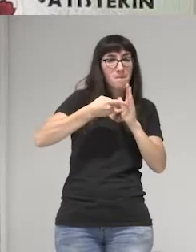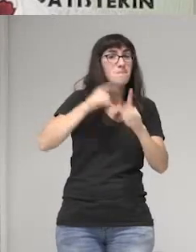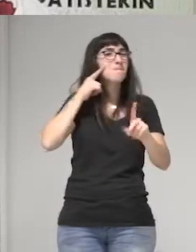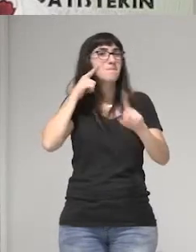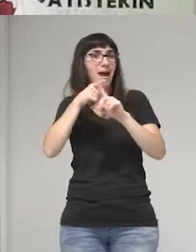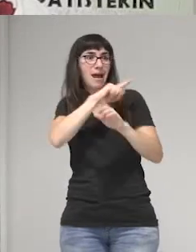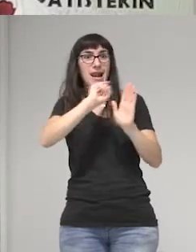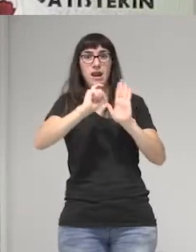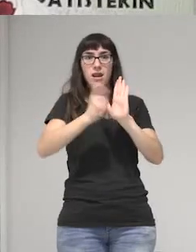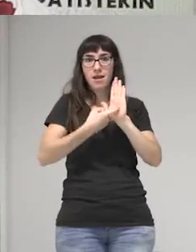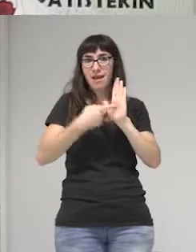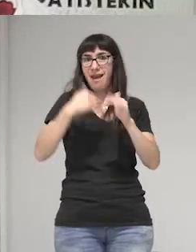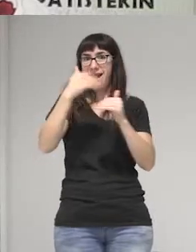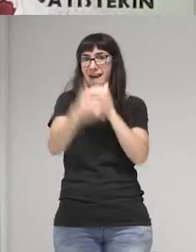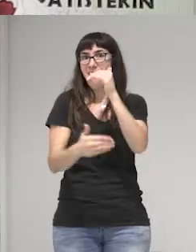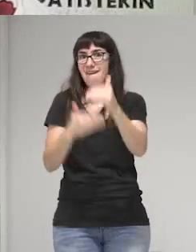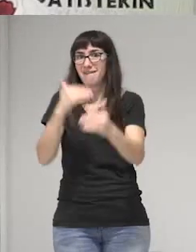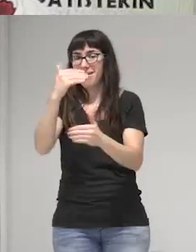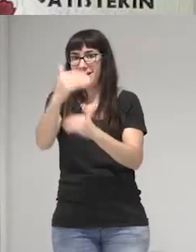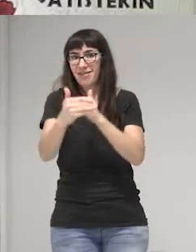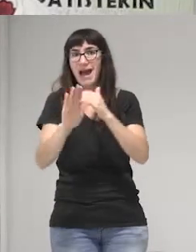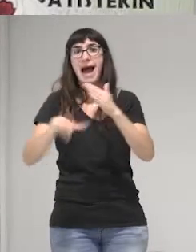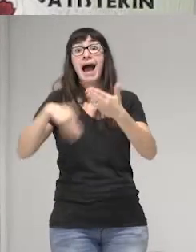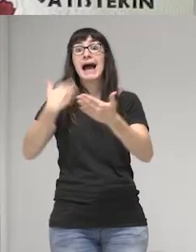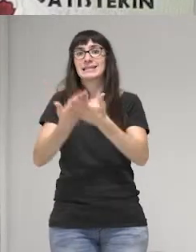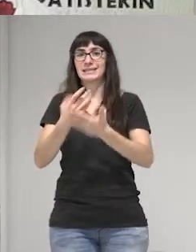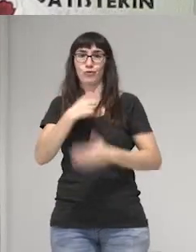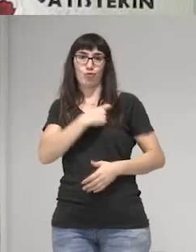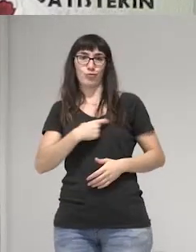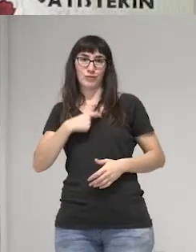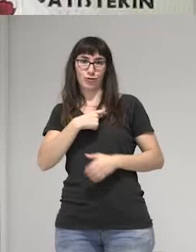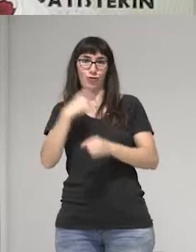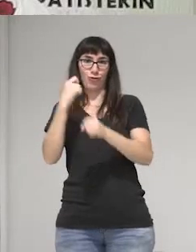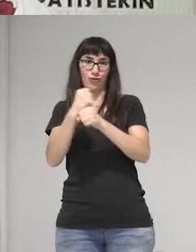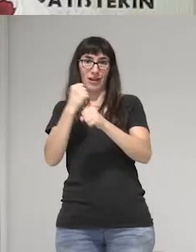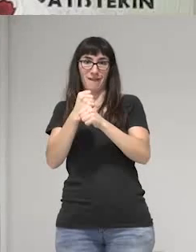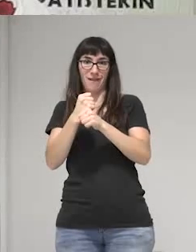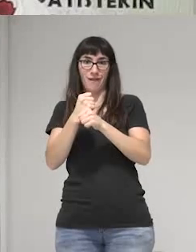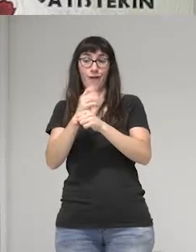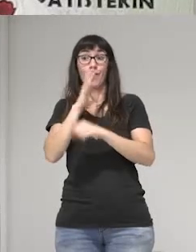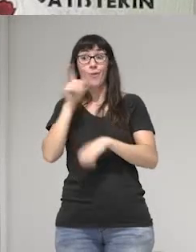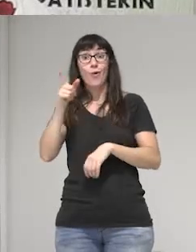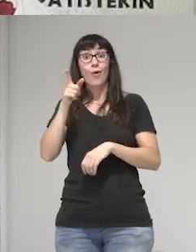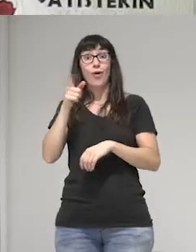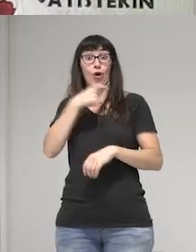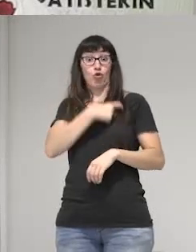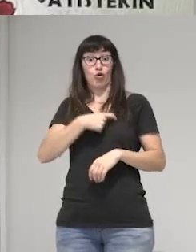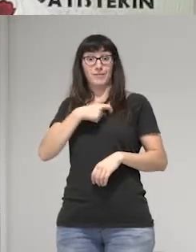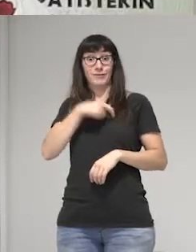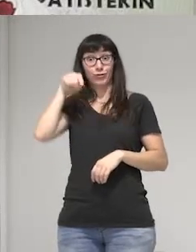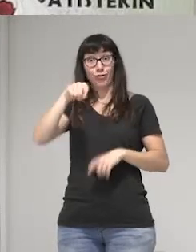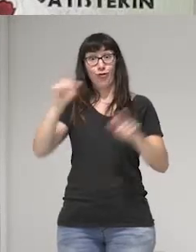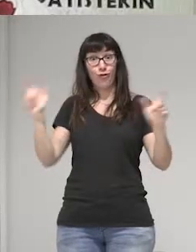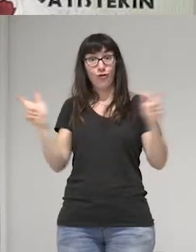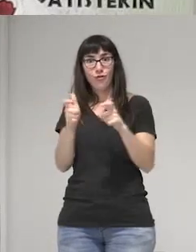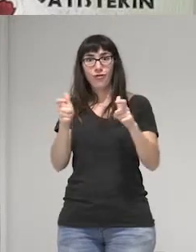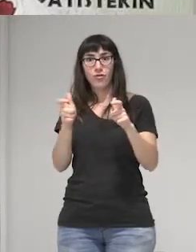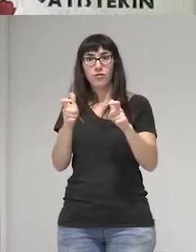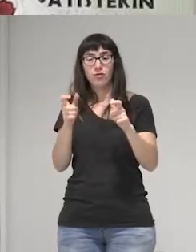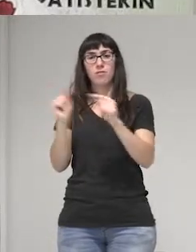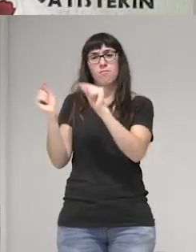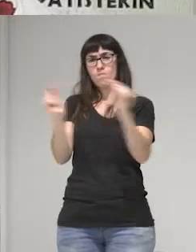pudiera avanzar hasta la comisión de trabajo, que nos permitiera entonces confrontar en el camino